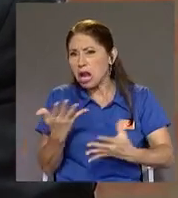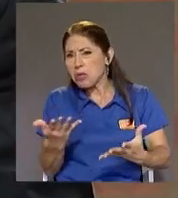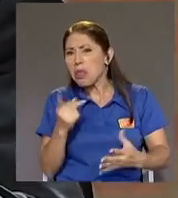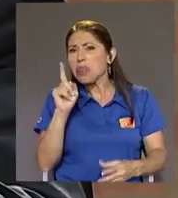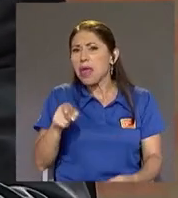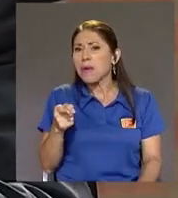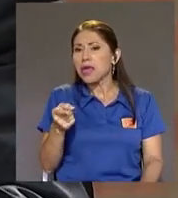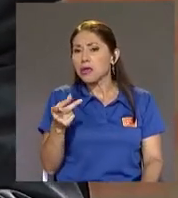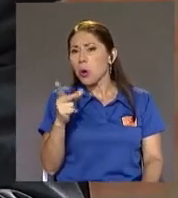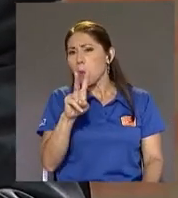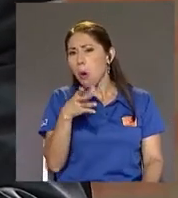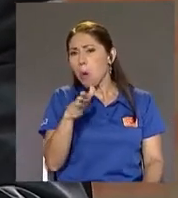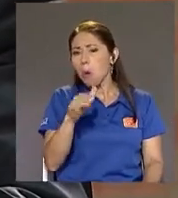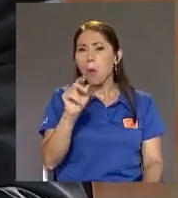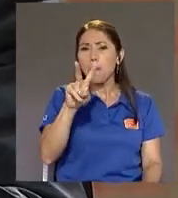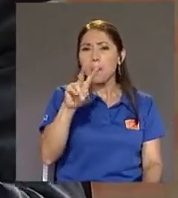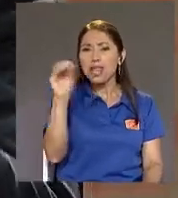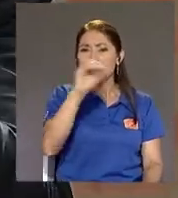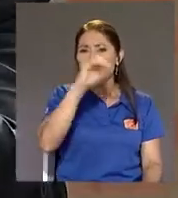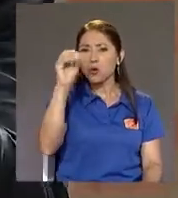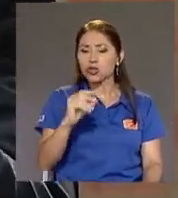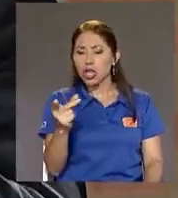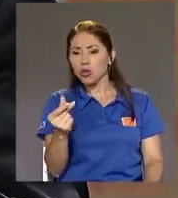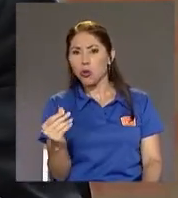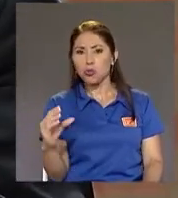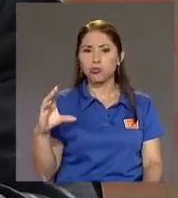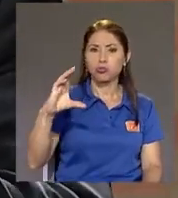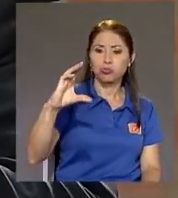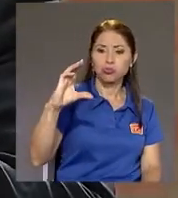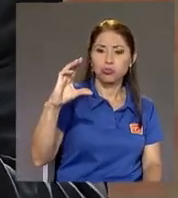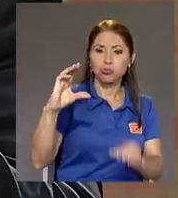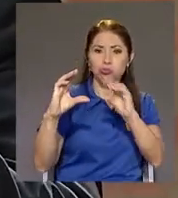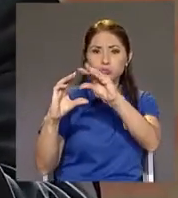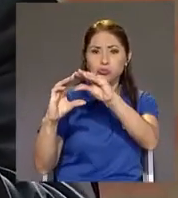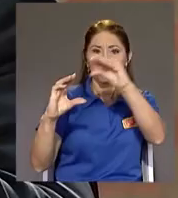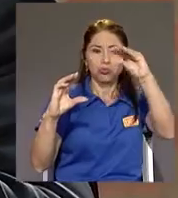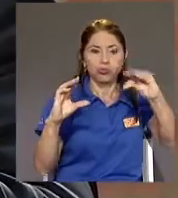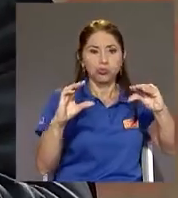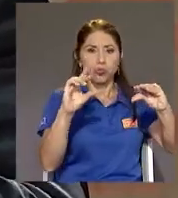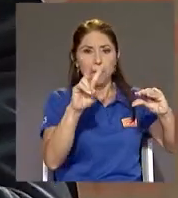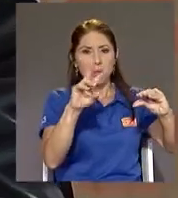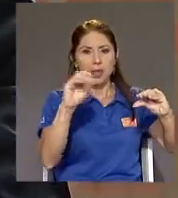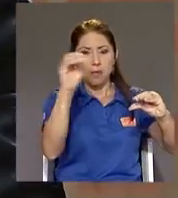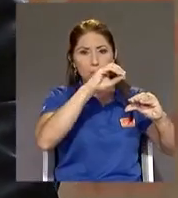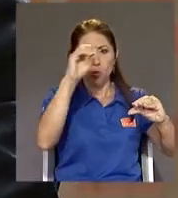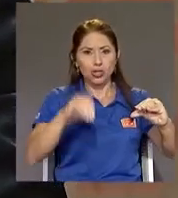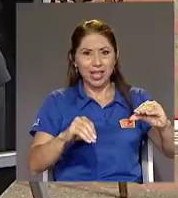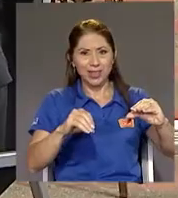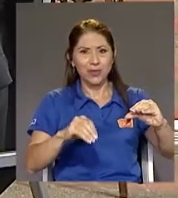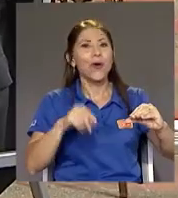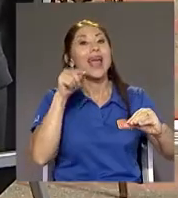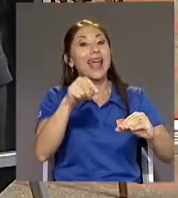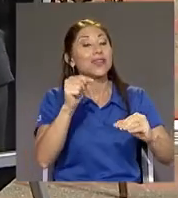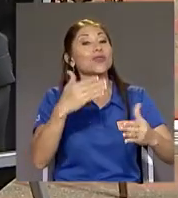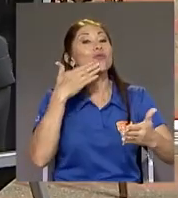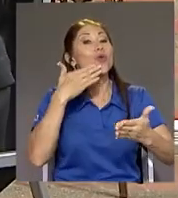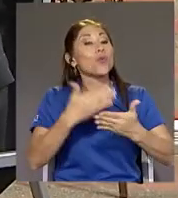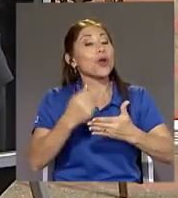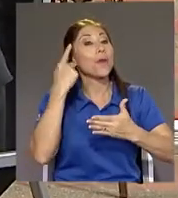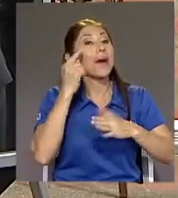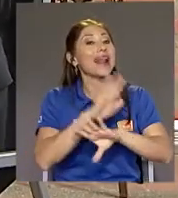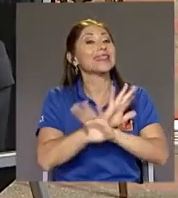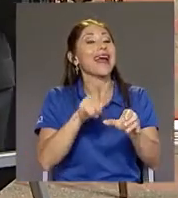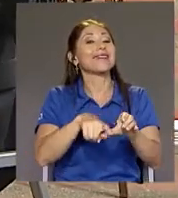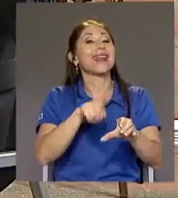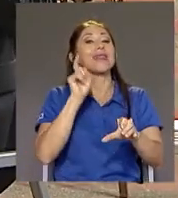¿Por qué? Porque La relación Y esto es muy bueno Para salirnos Como del realismo Mágico De las pensiones La gente se